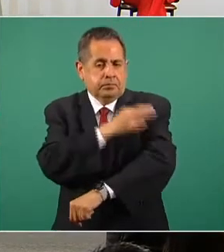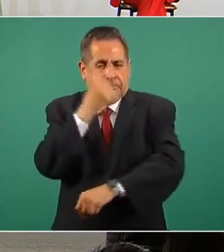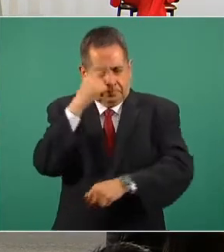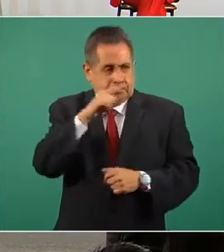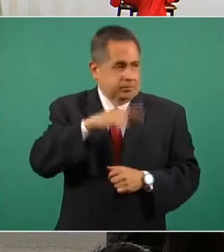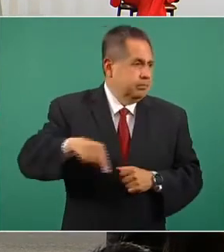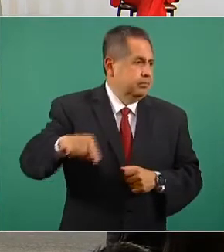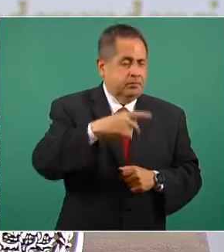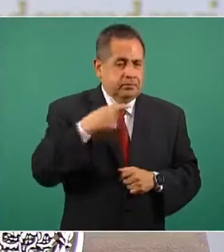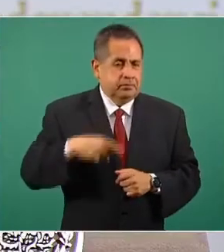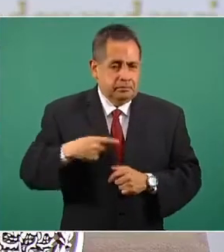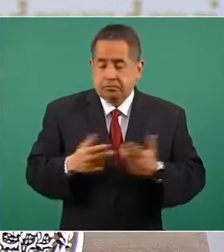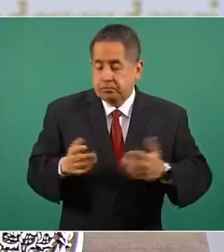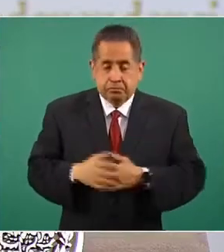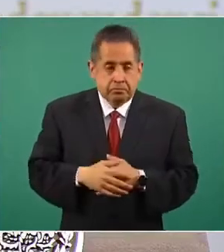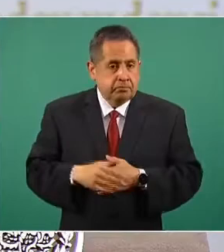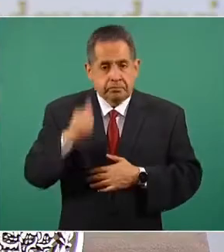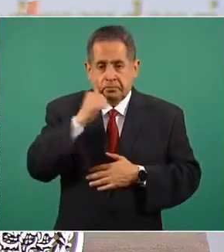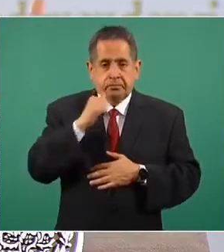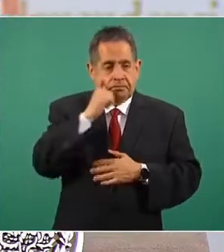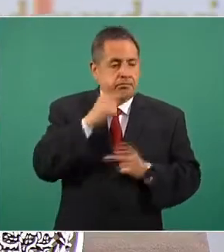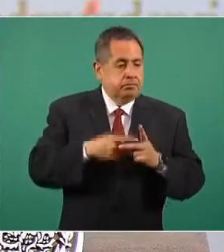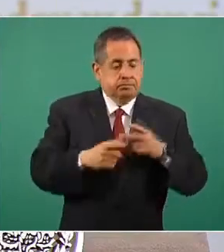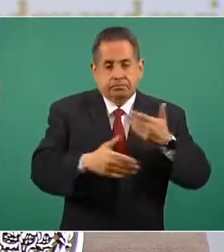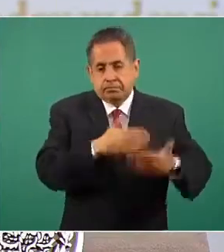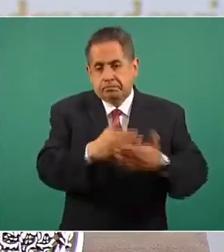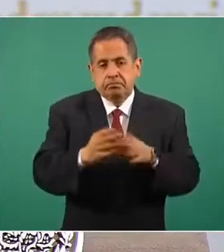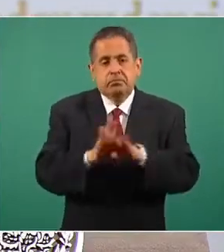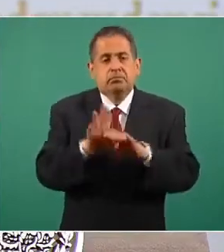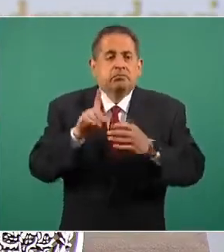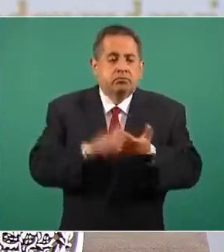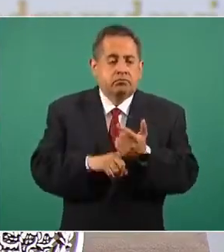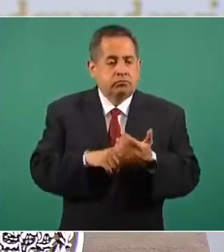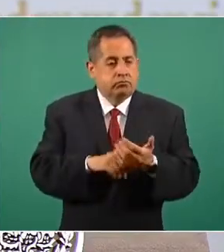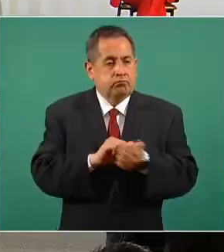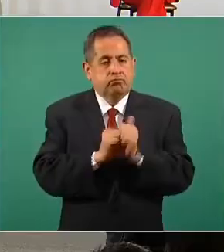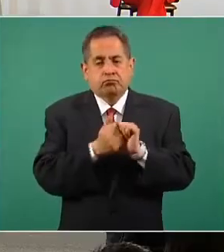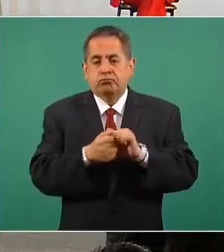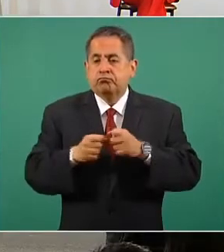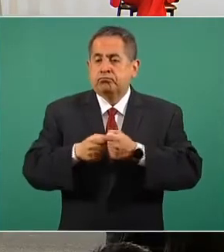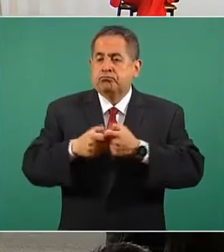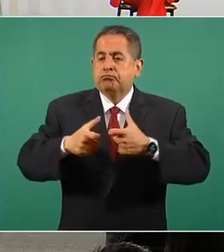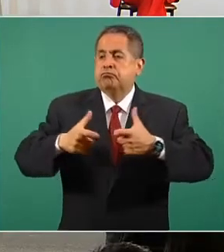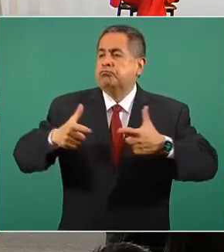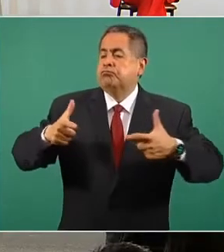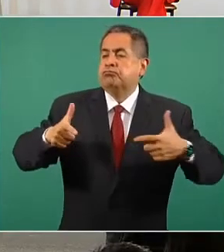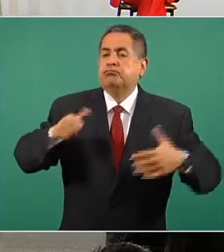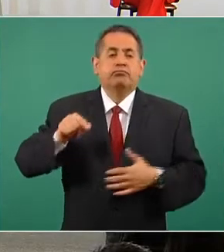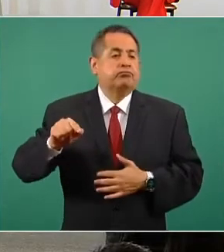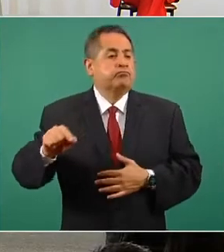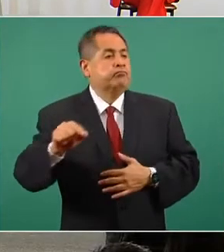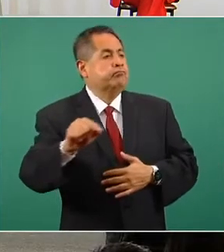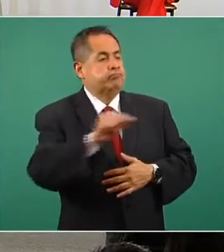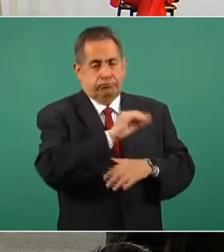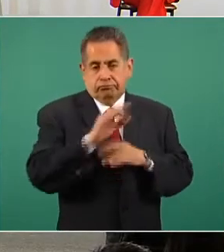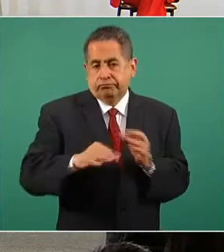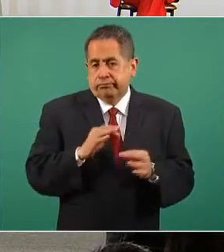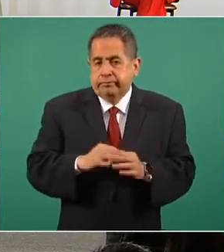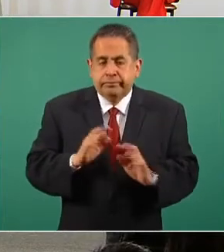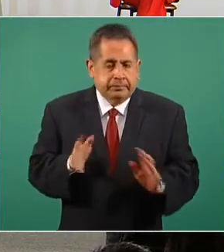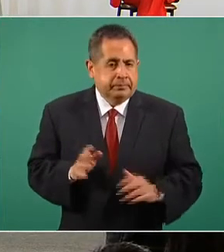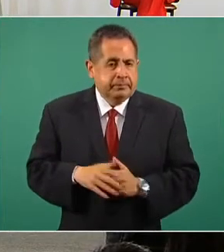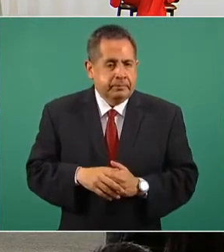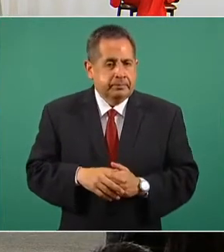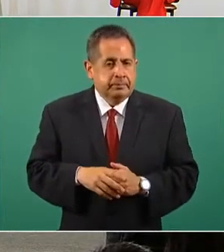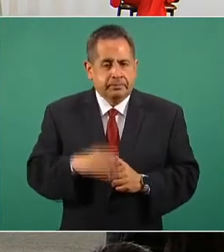vacunación tiene que empezar a tener un proceso de escalamiento hacia otras áreas cuando empiece a ser en